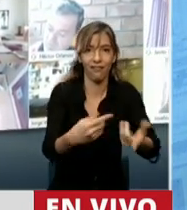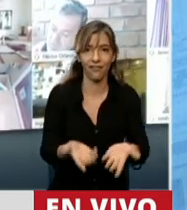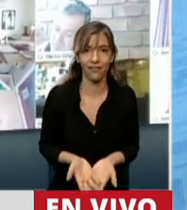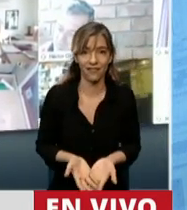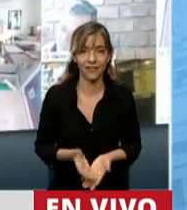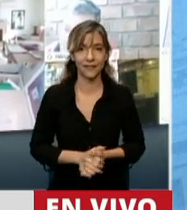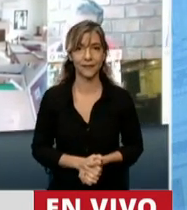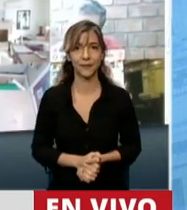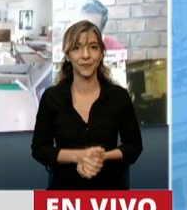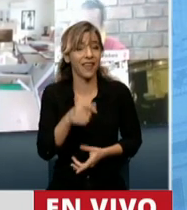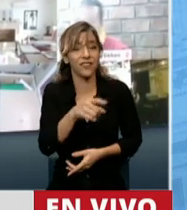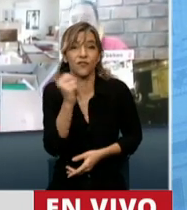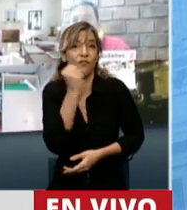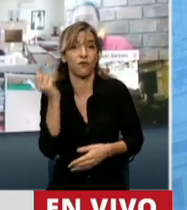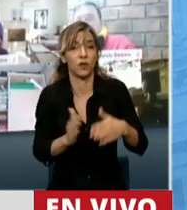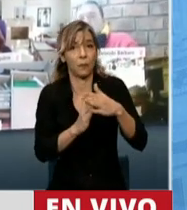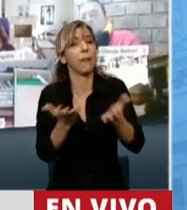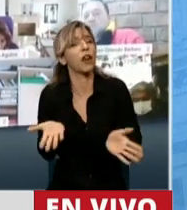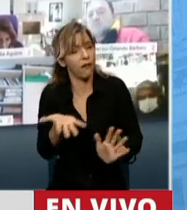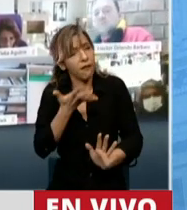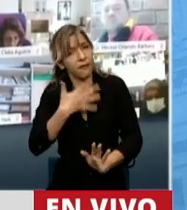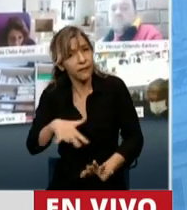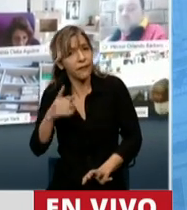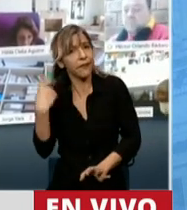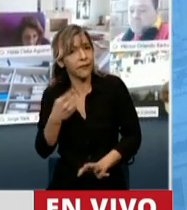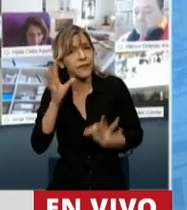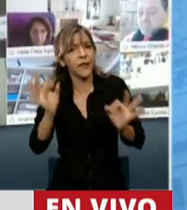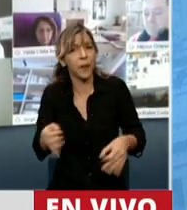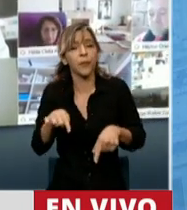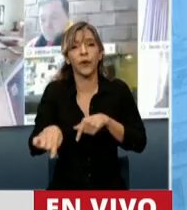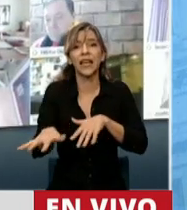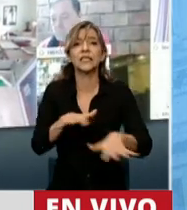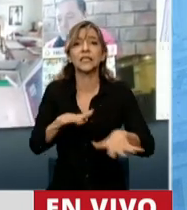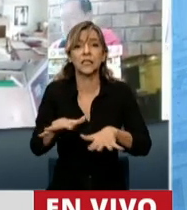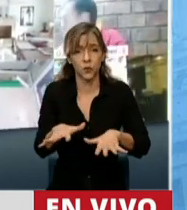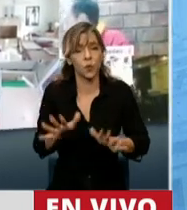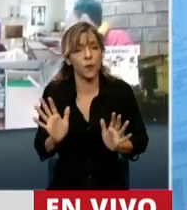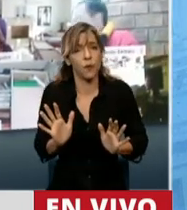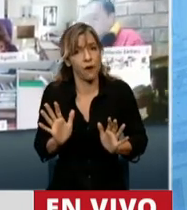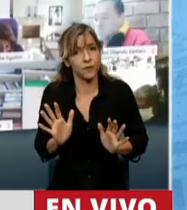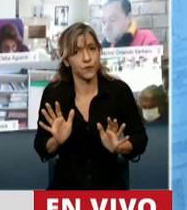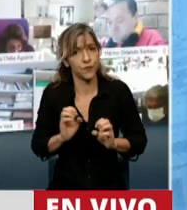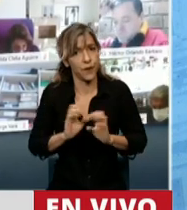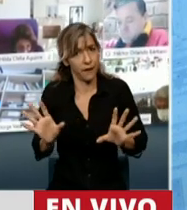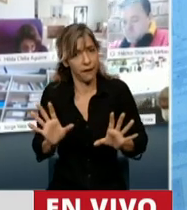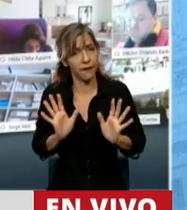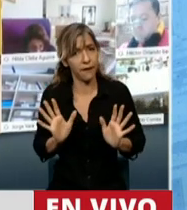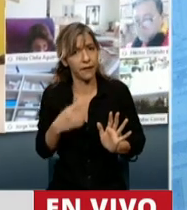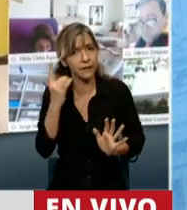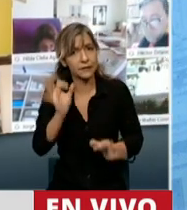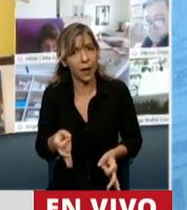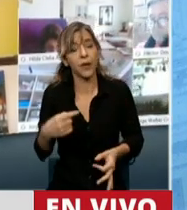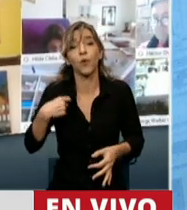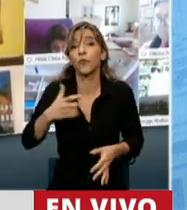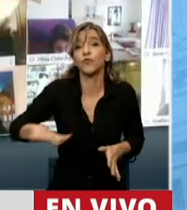Pero también entendemos la urgencia en la que nos encontramos, la crisis económica cuciante en cual estamos y que la